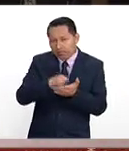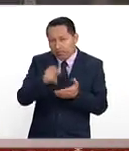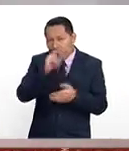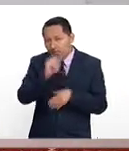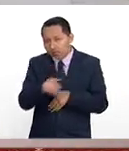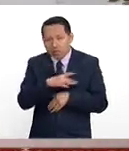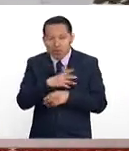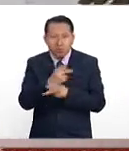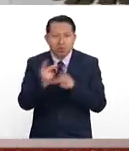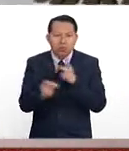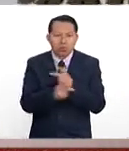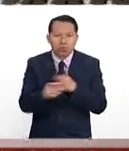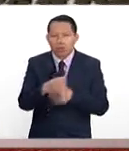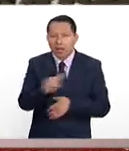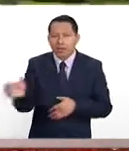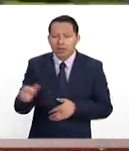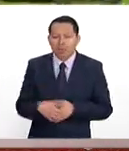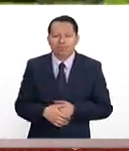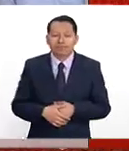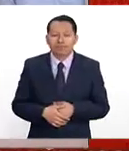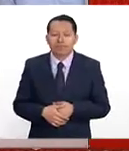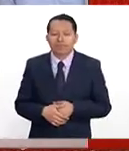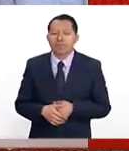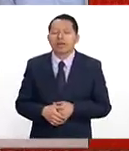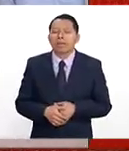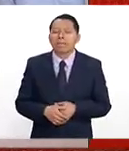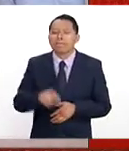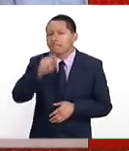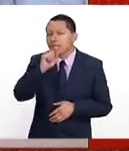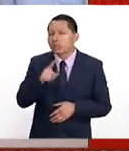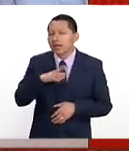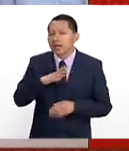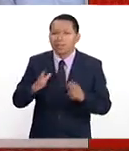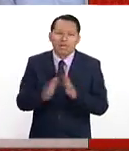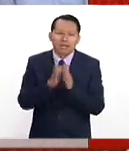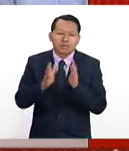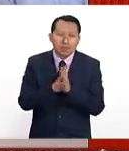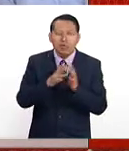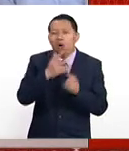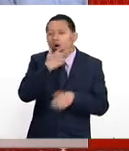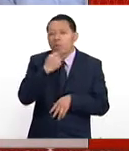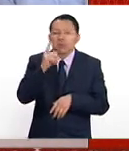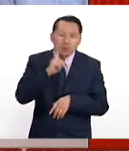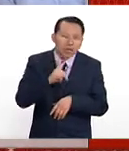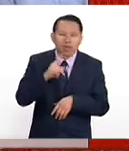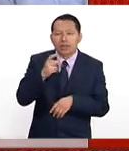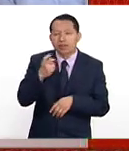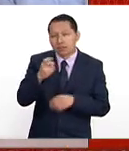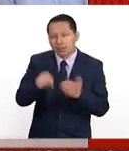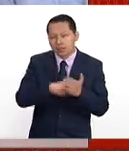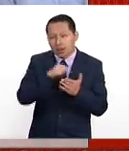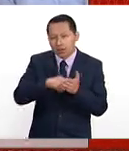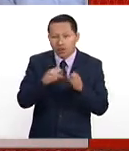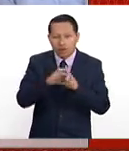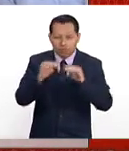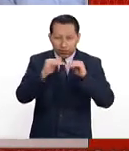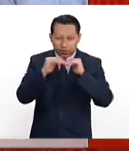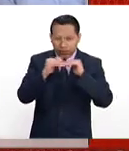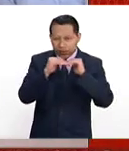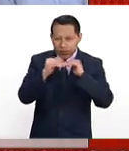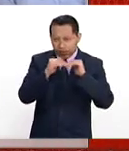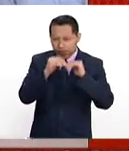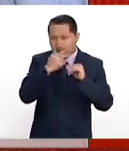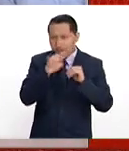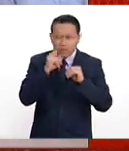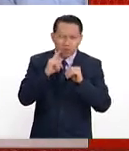productos del campo. ¿Y cómo la participación entre hombres y mujeres de ahí de la zona? ¿Está igual la paridad de